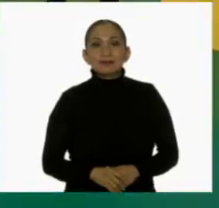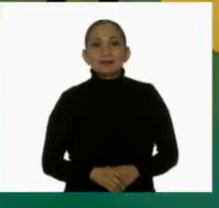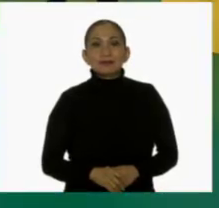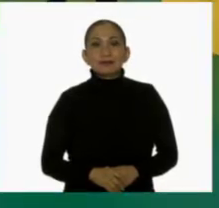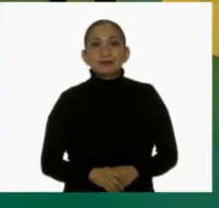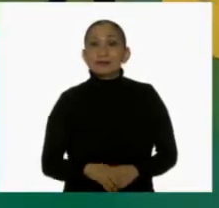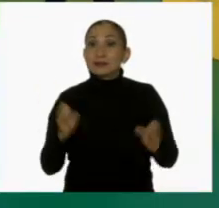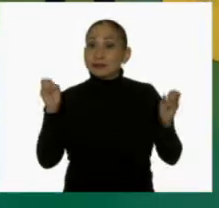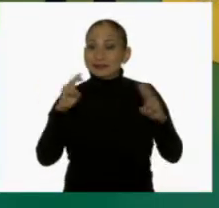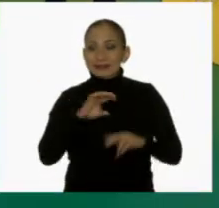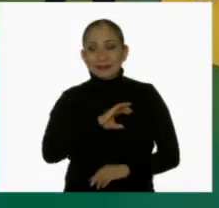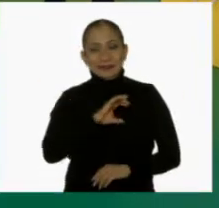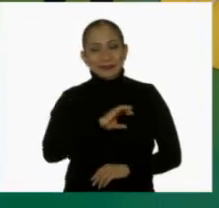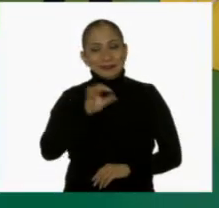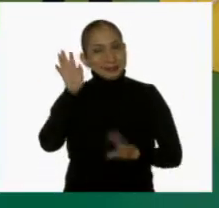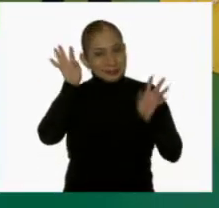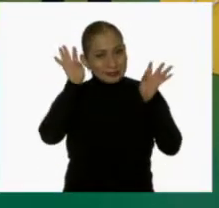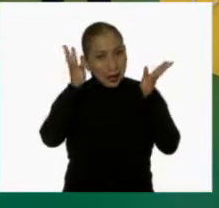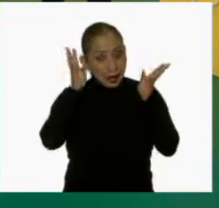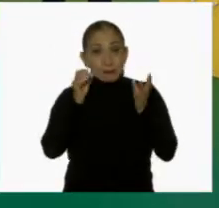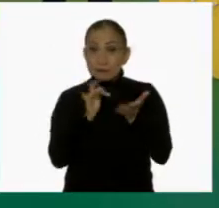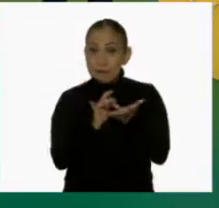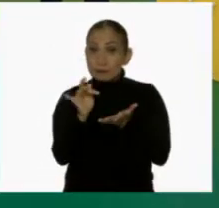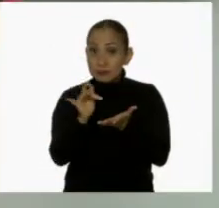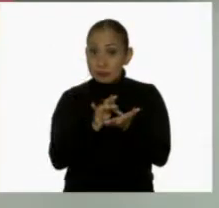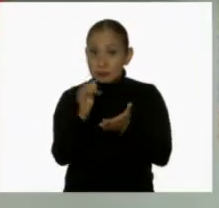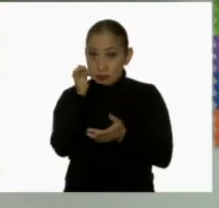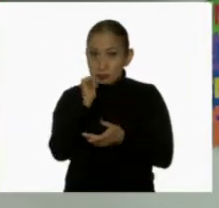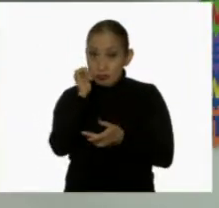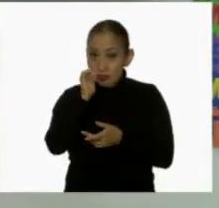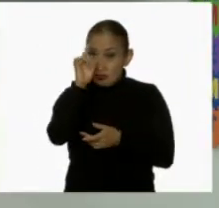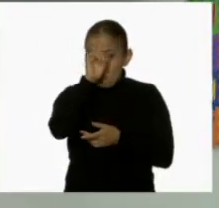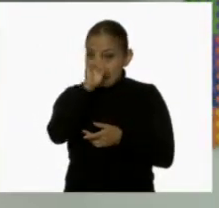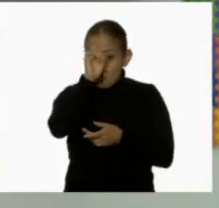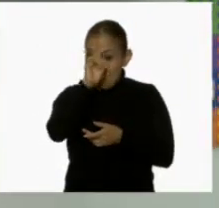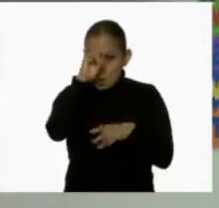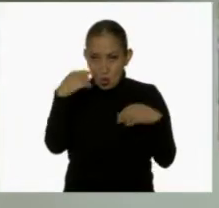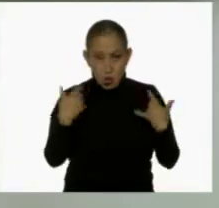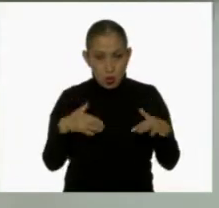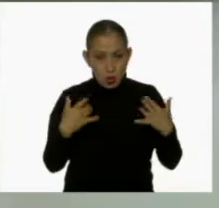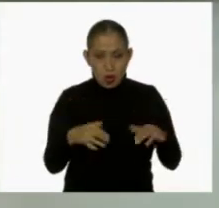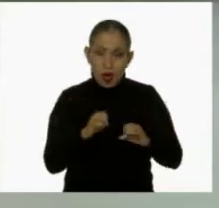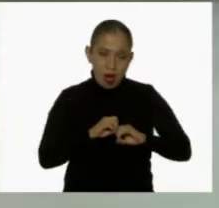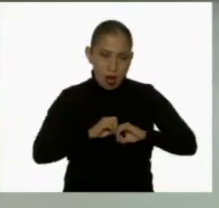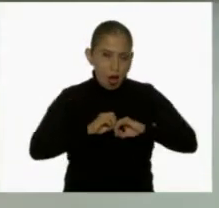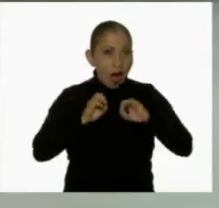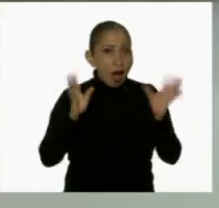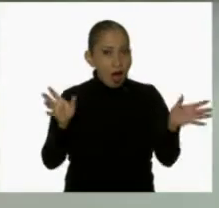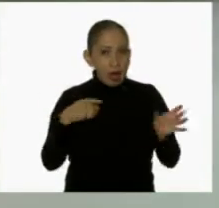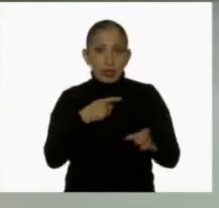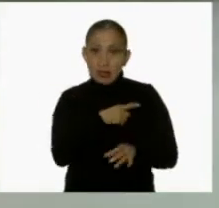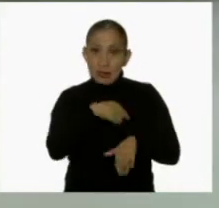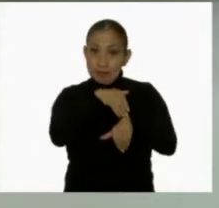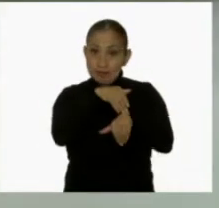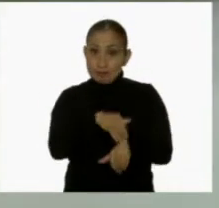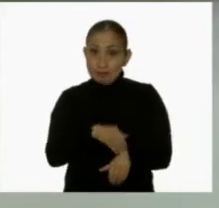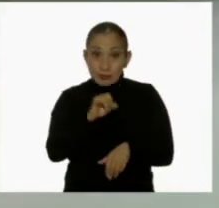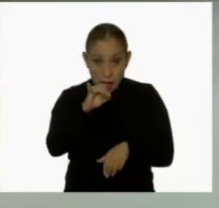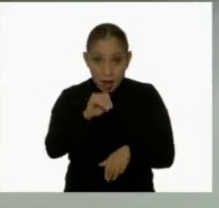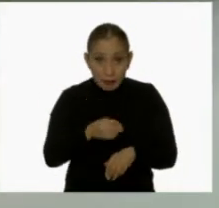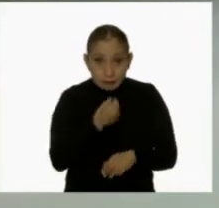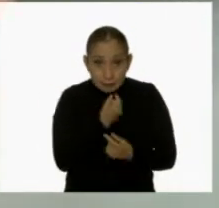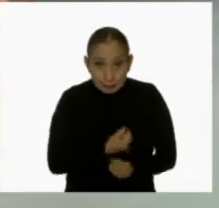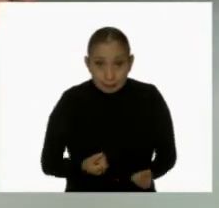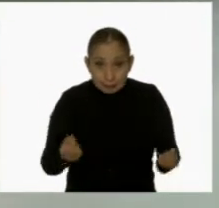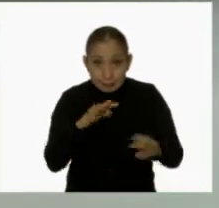Hasta pronto, querido ajo listo. Y muchas gracias por estas sabias recomendaciones que obviamente debemos seguir. ¿Verdad, niñas